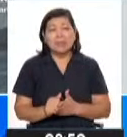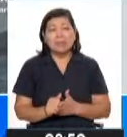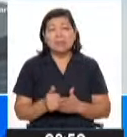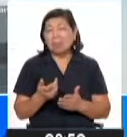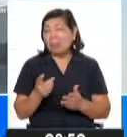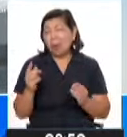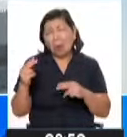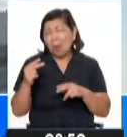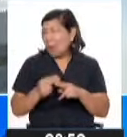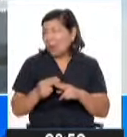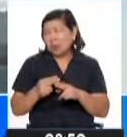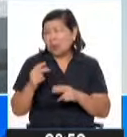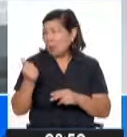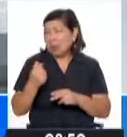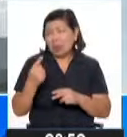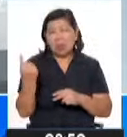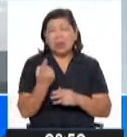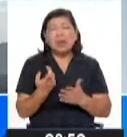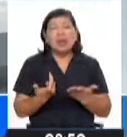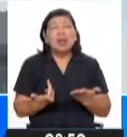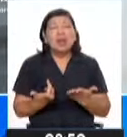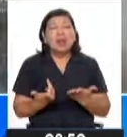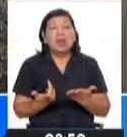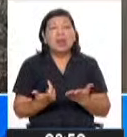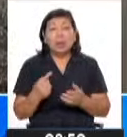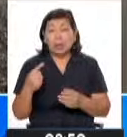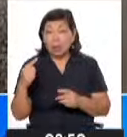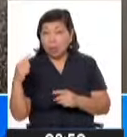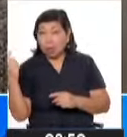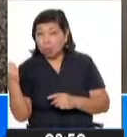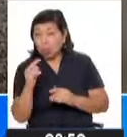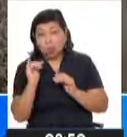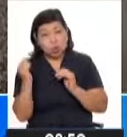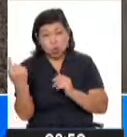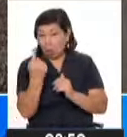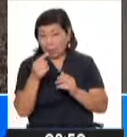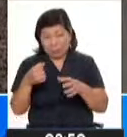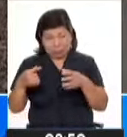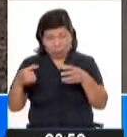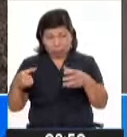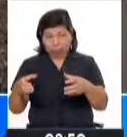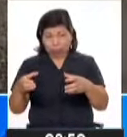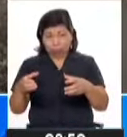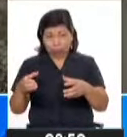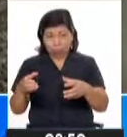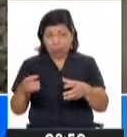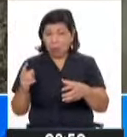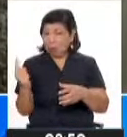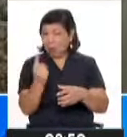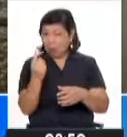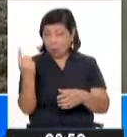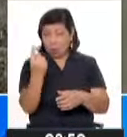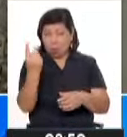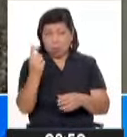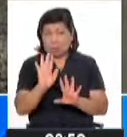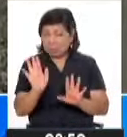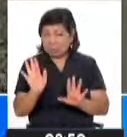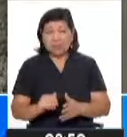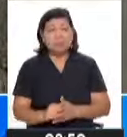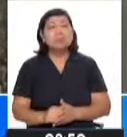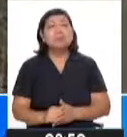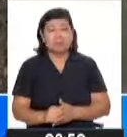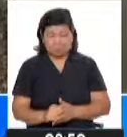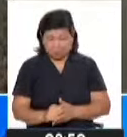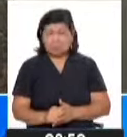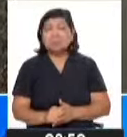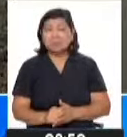de vida es muy corto realmente. ¿Y tiene esto un desplazamiento o simplemente se mantiene en un punto fijo? No,